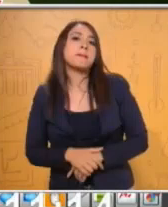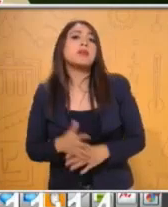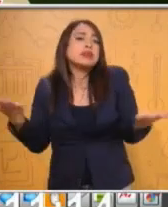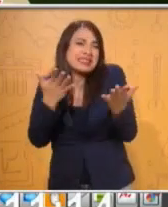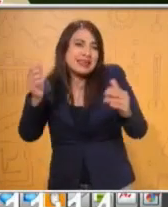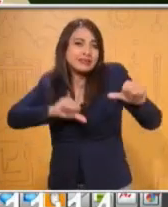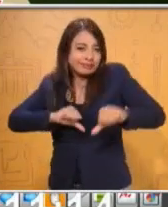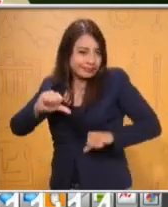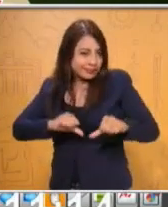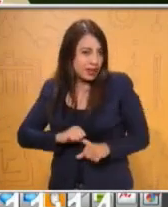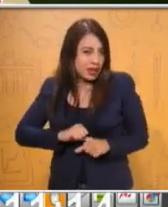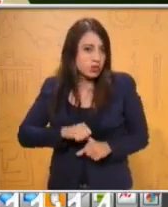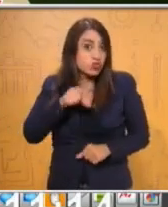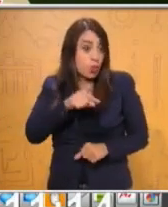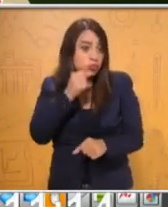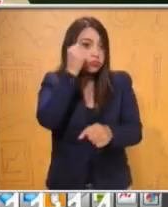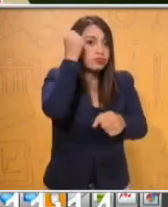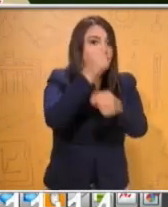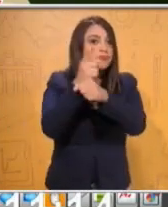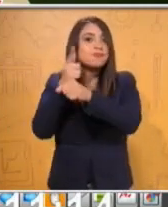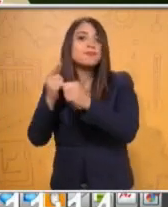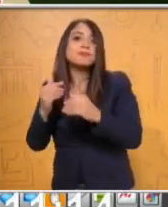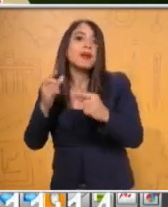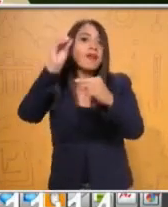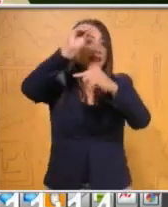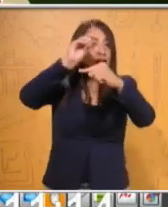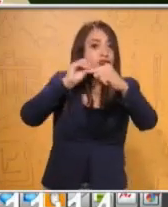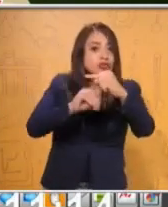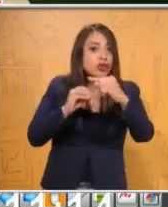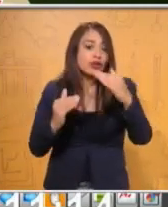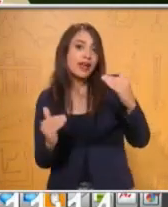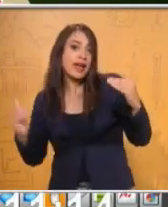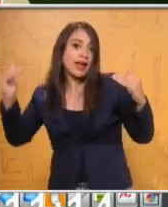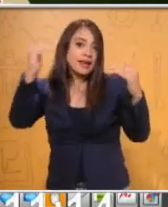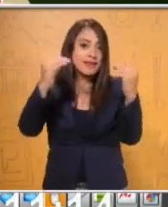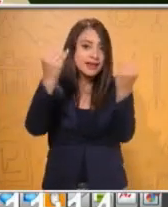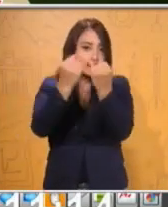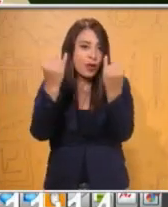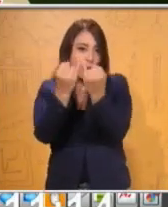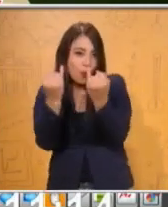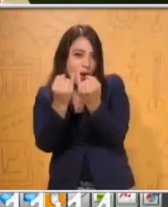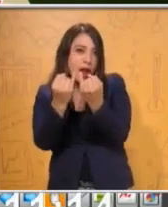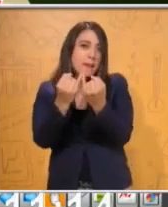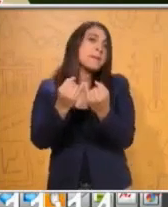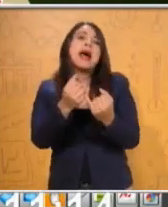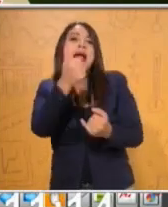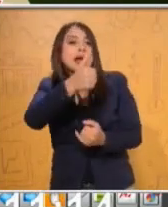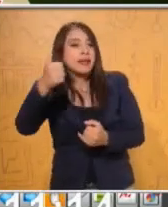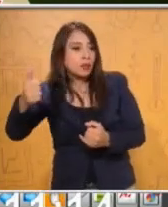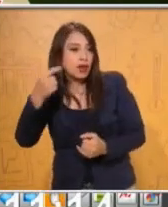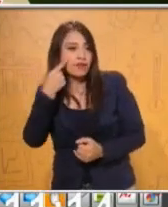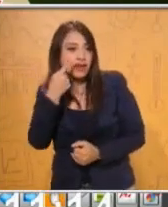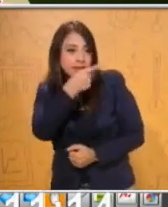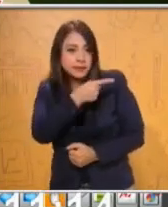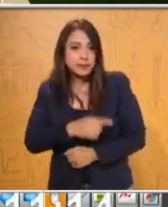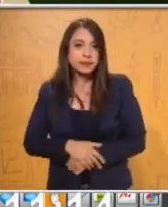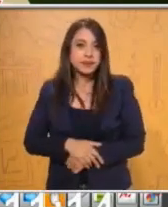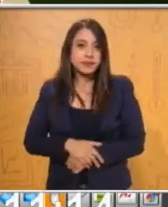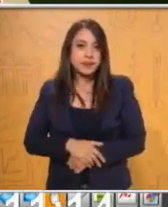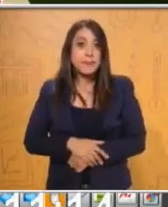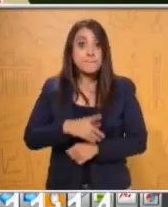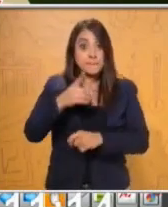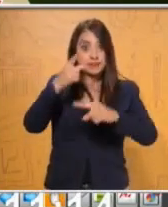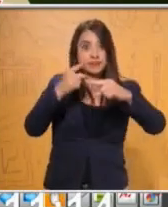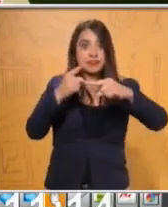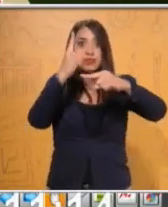Encuentra la fracción equivalente para cada una de las fracciones que se presentan a continuación. Tenemos la primera fracción que es un medio.